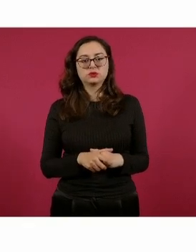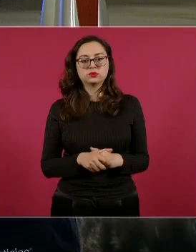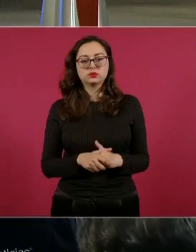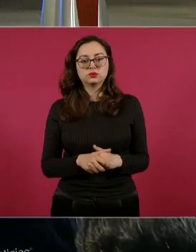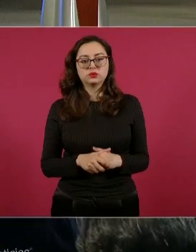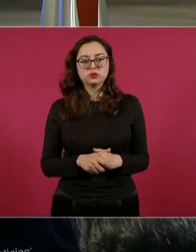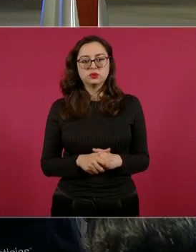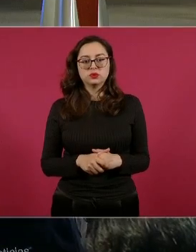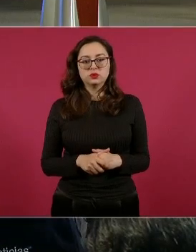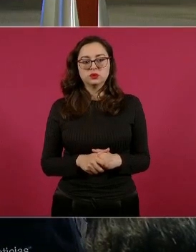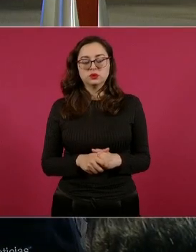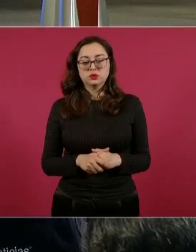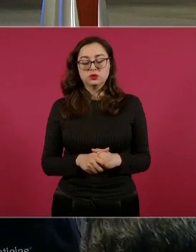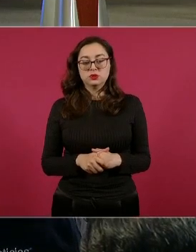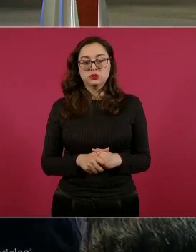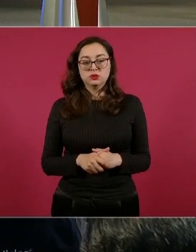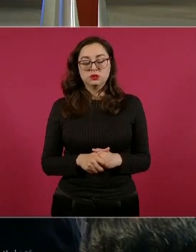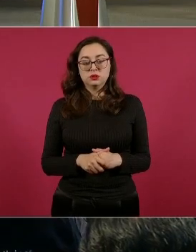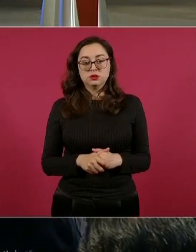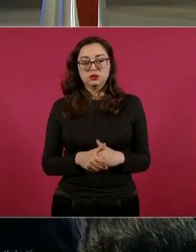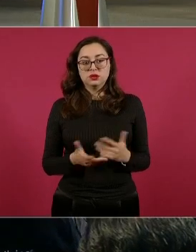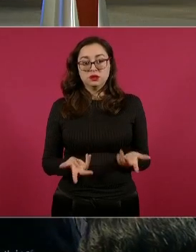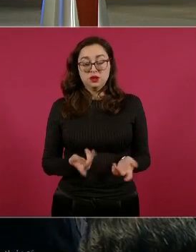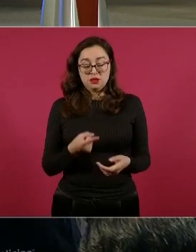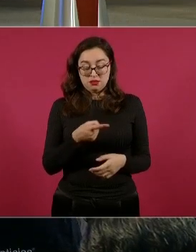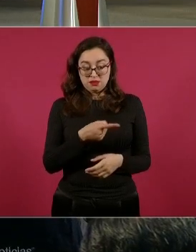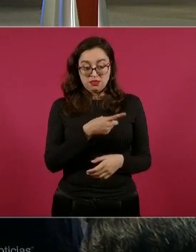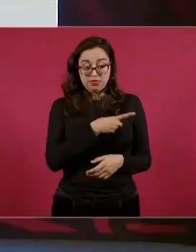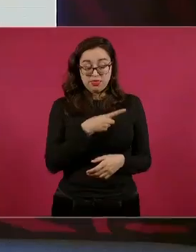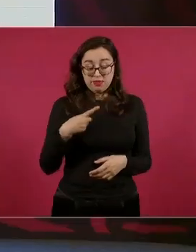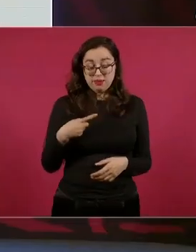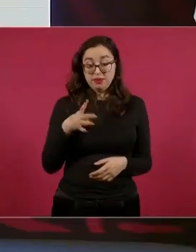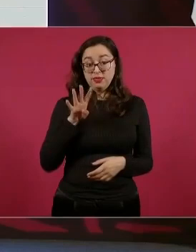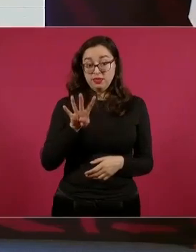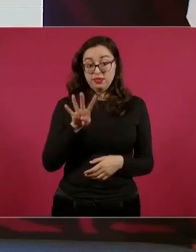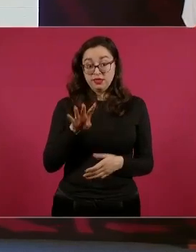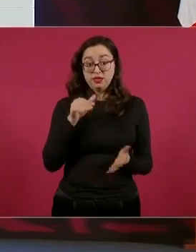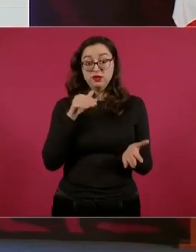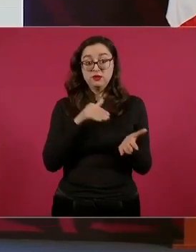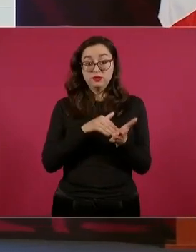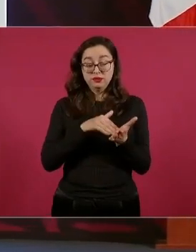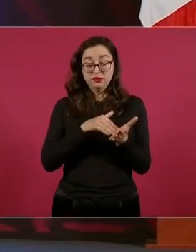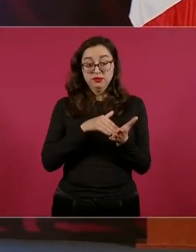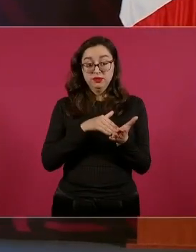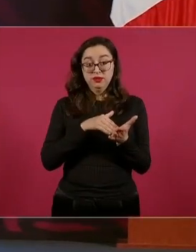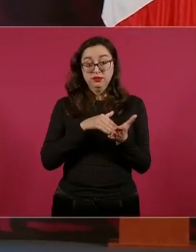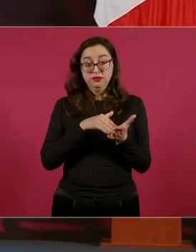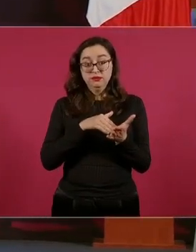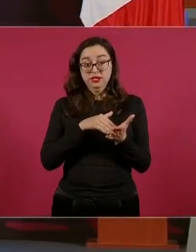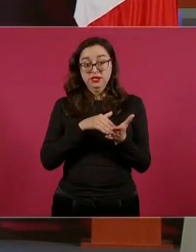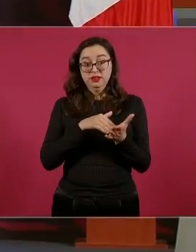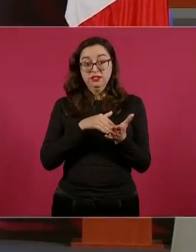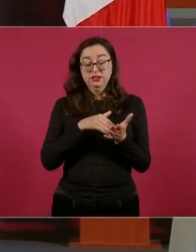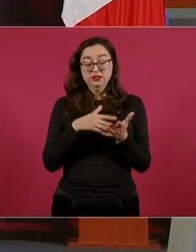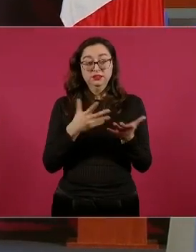19 mil 860 millones, lleva como dos años